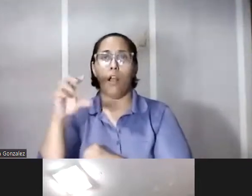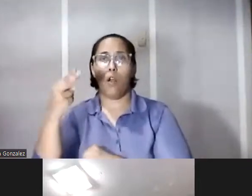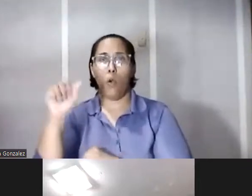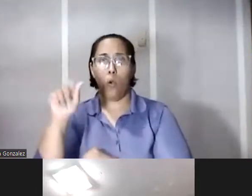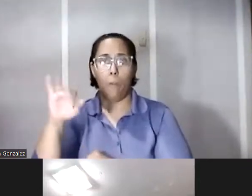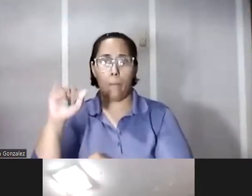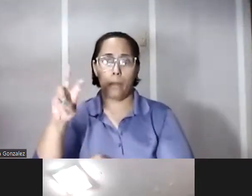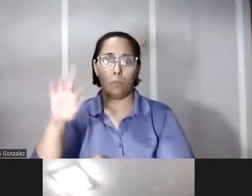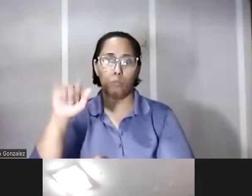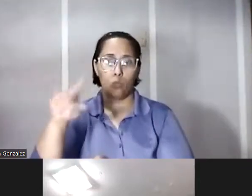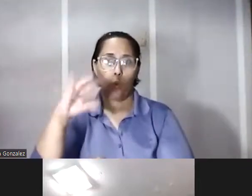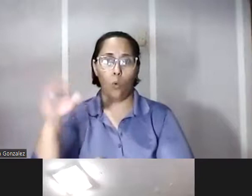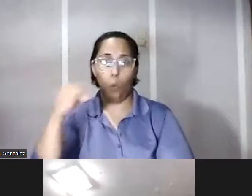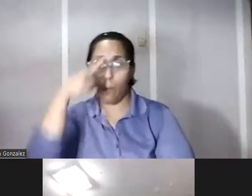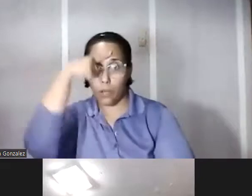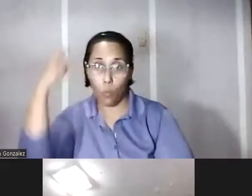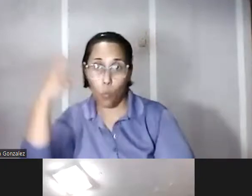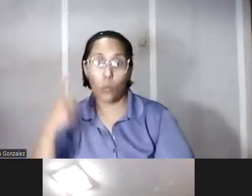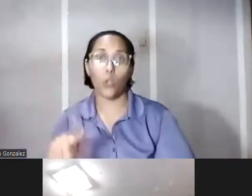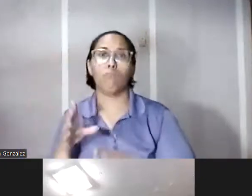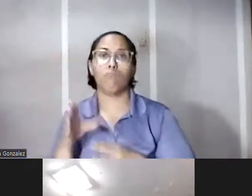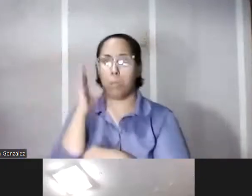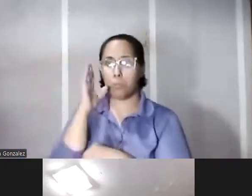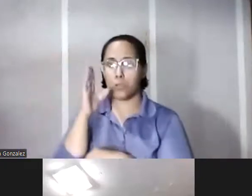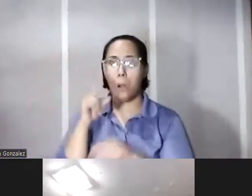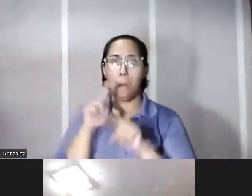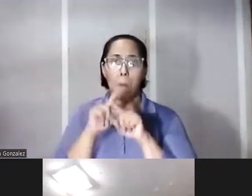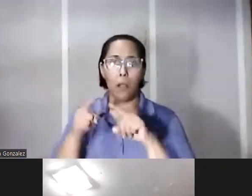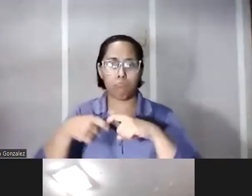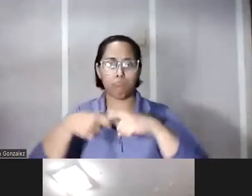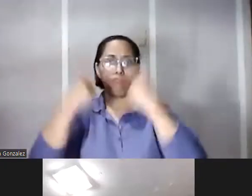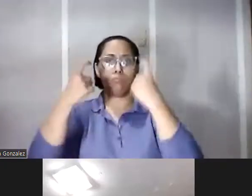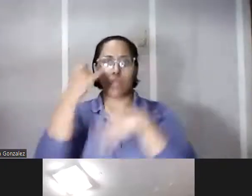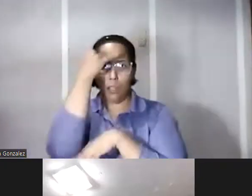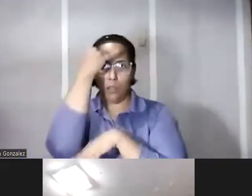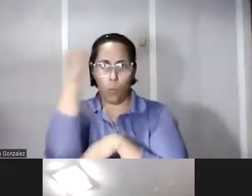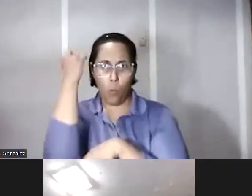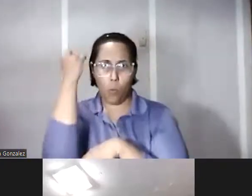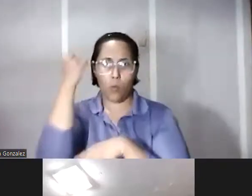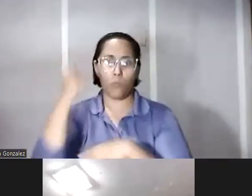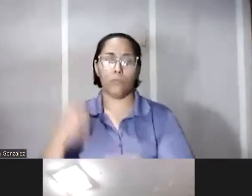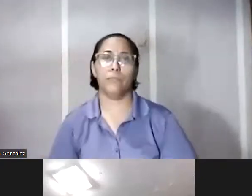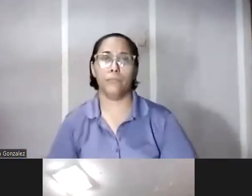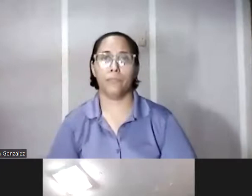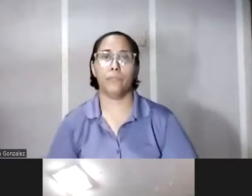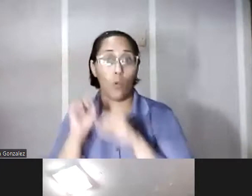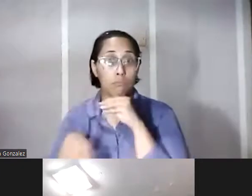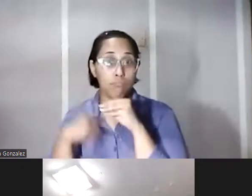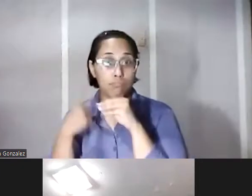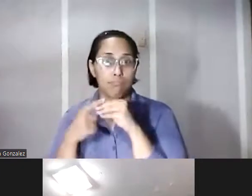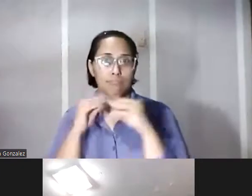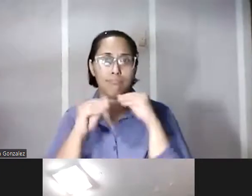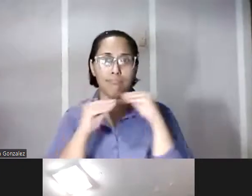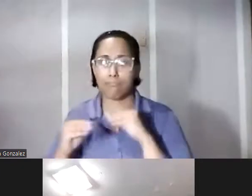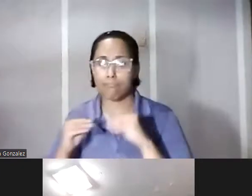charlas y luego recesamos en julio así que para que vayan haciendo los arreglos sobre sus días que nos